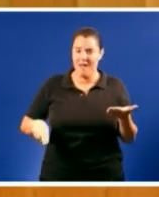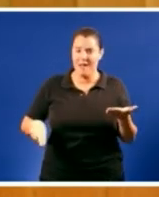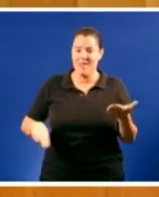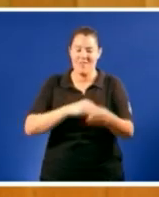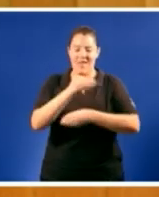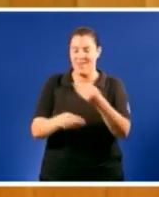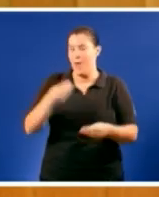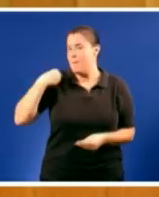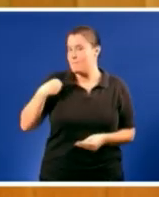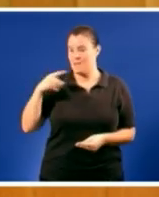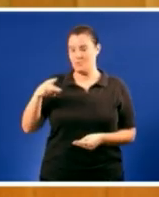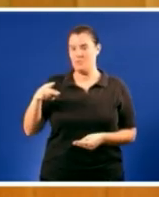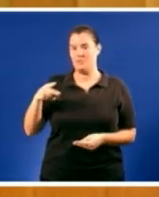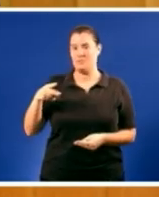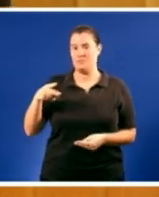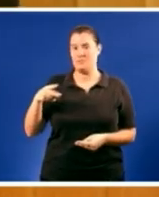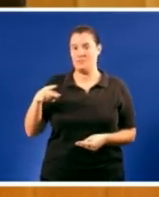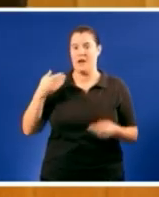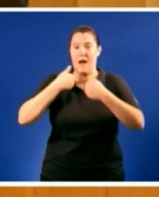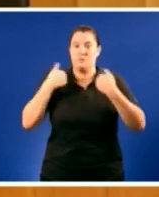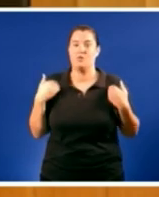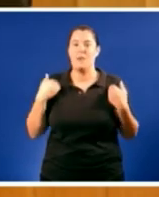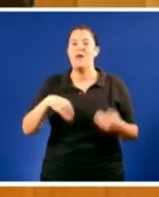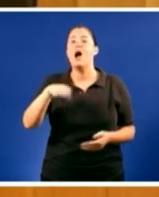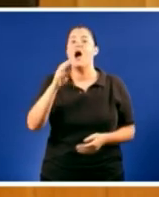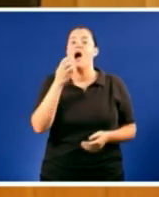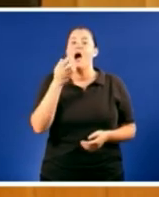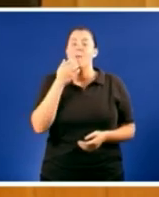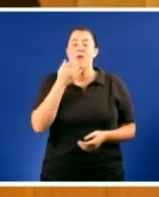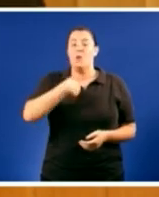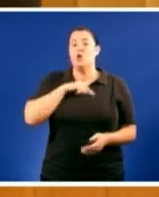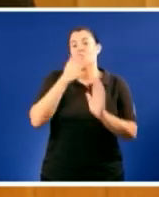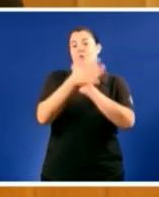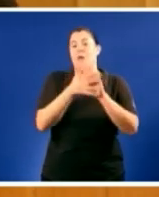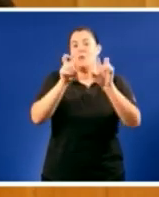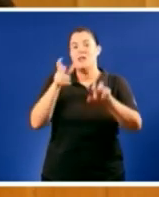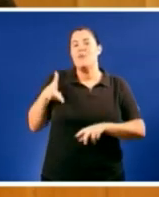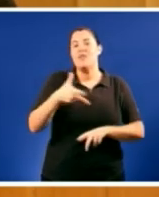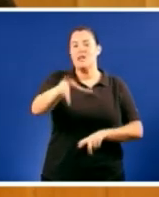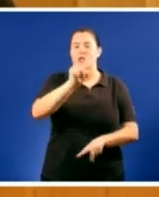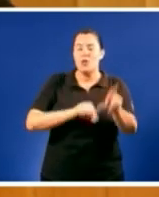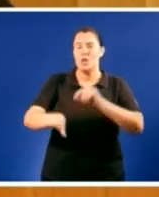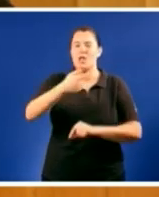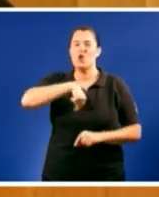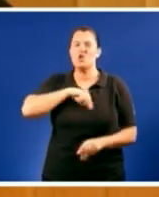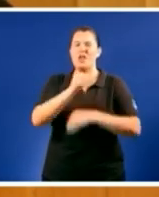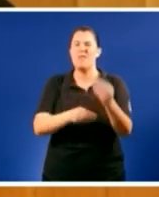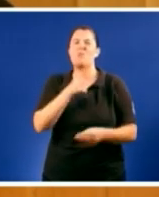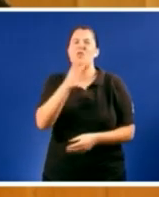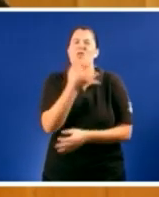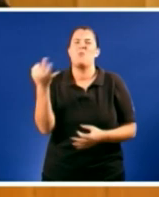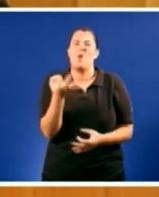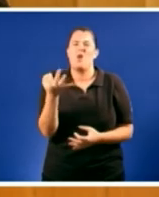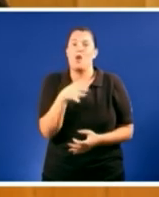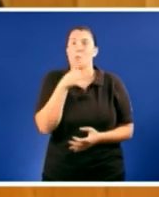Troia nese proceso mire cando falamos do dereito a decidir non o facemos porque sexe un presunto